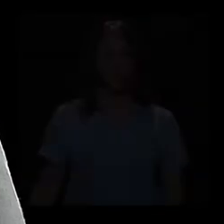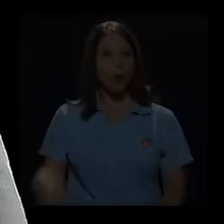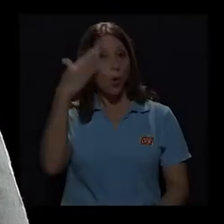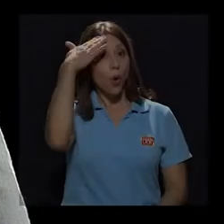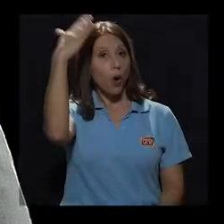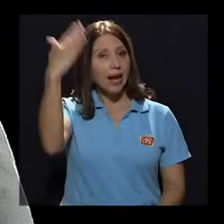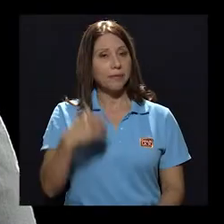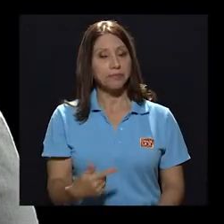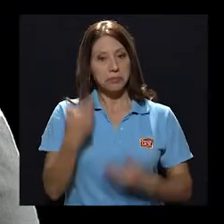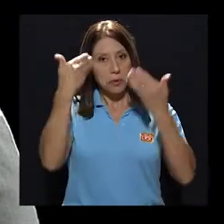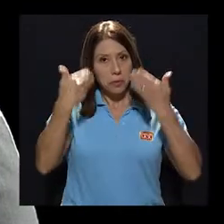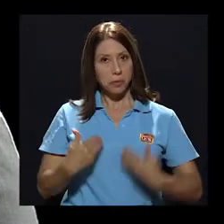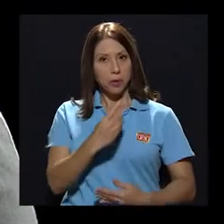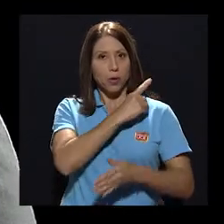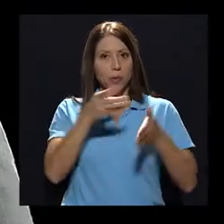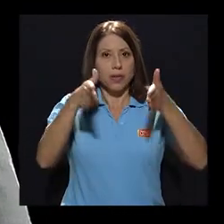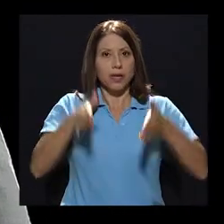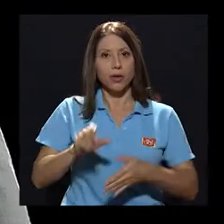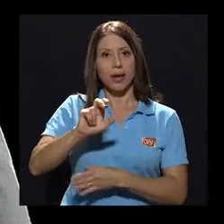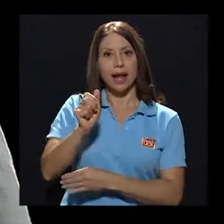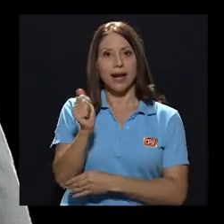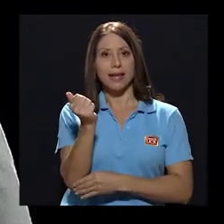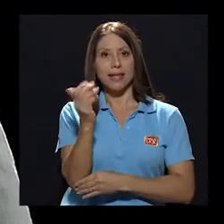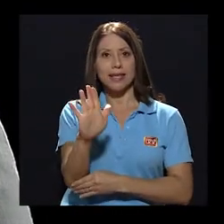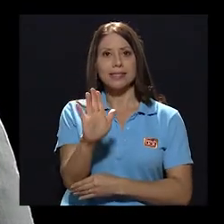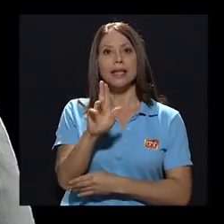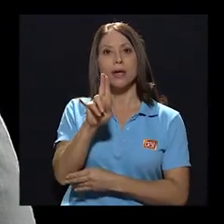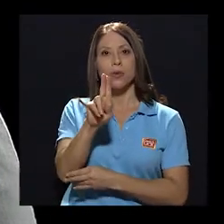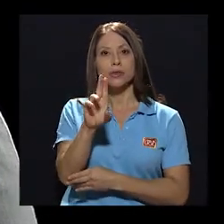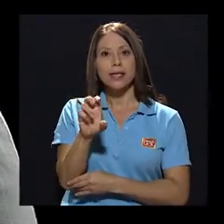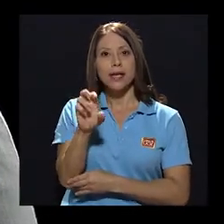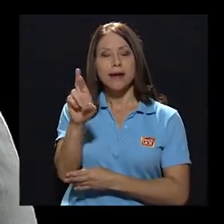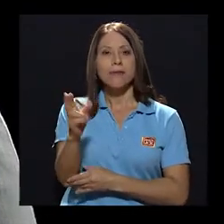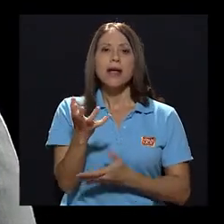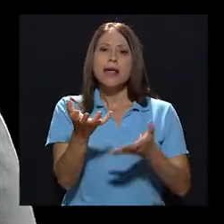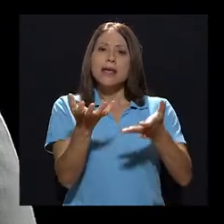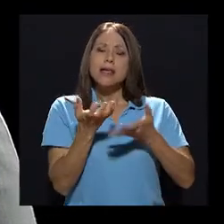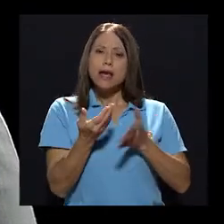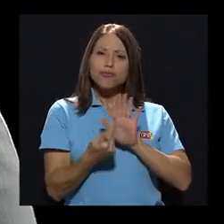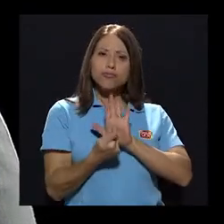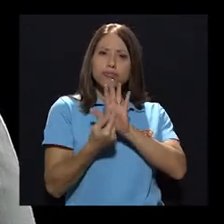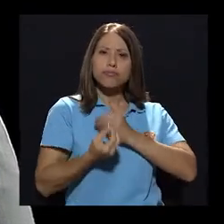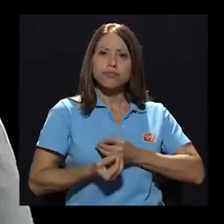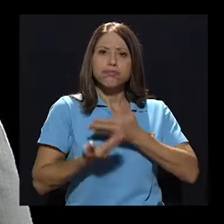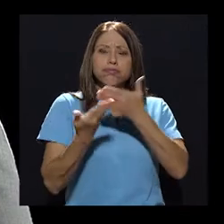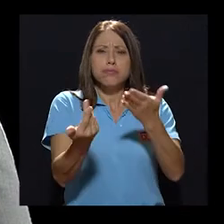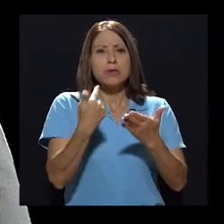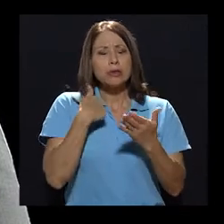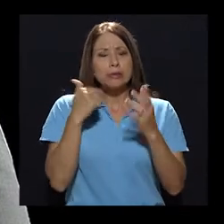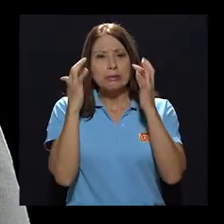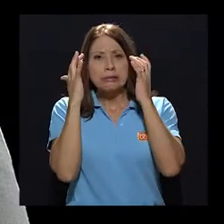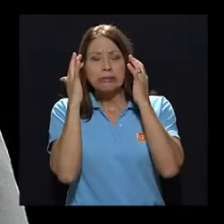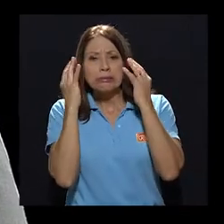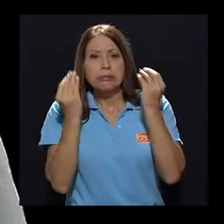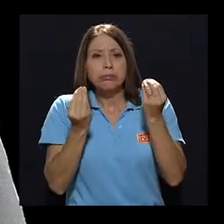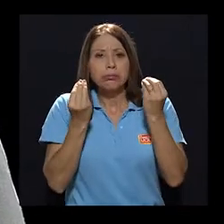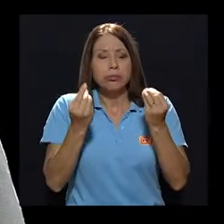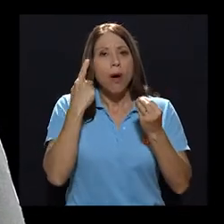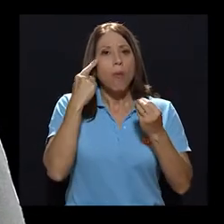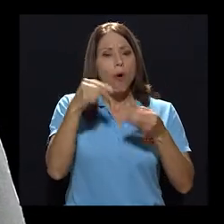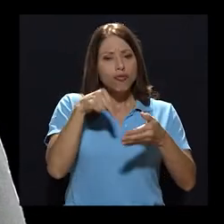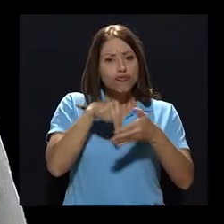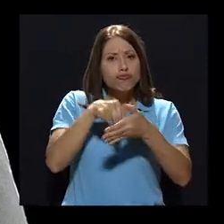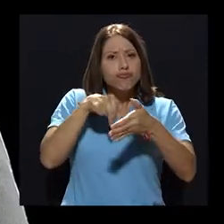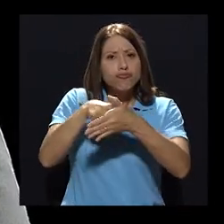Hola, como director del canal 15 UCR quiero expresar mi honda preocupación por los obstáculos que